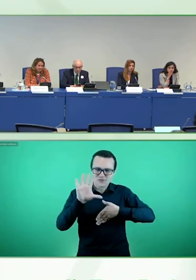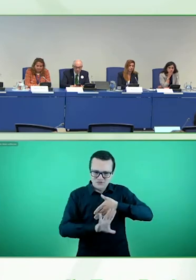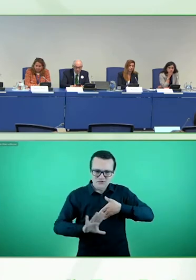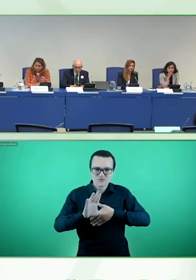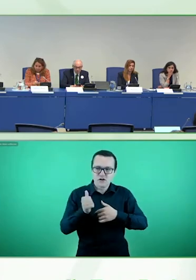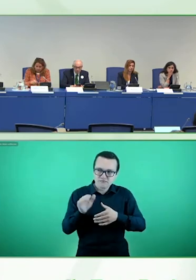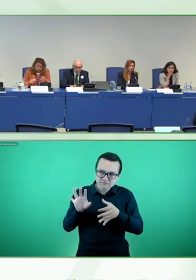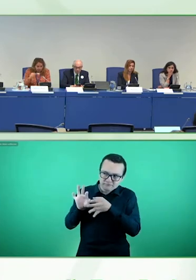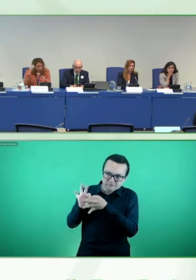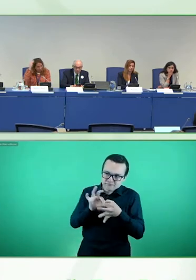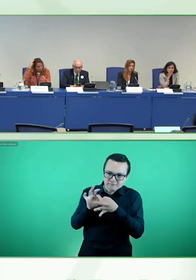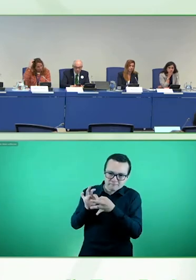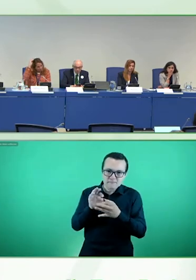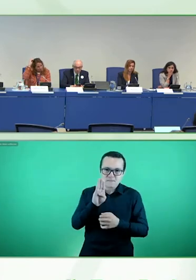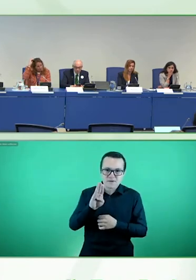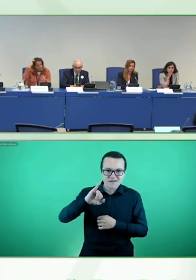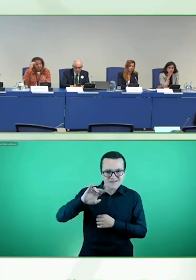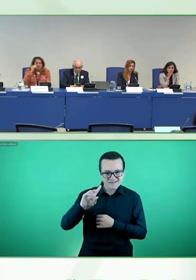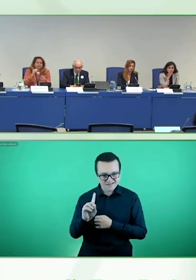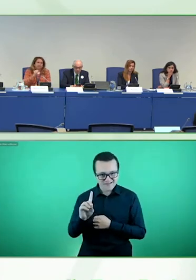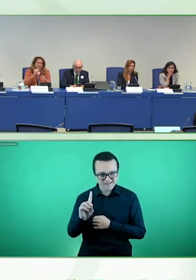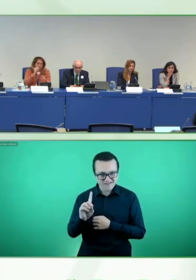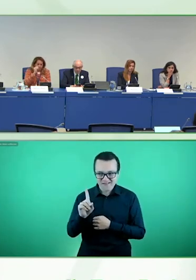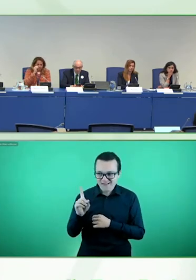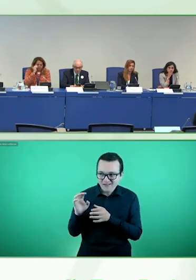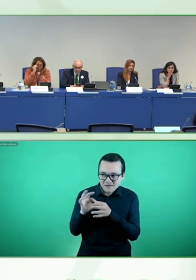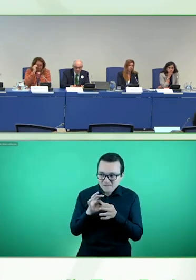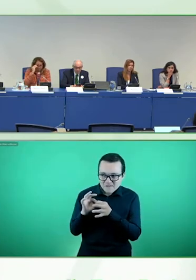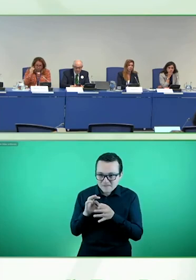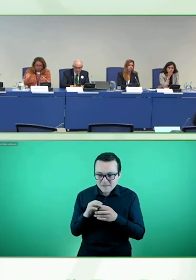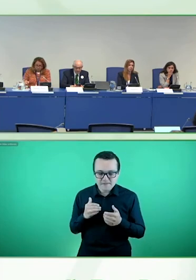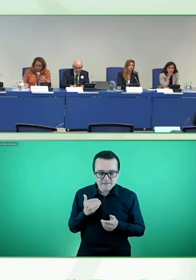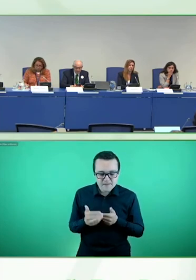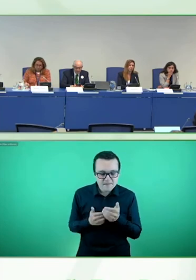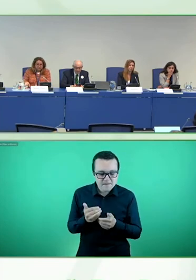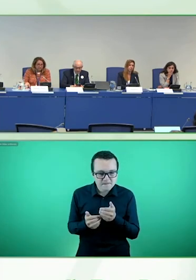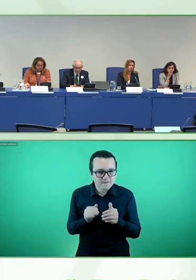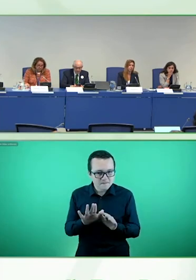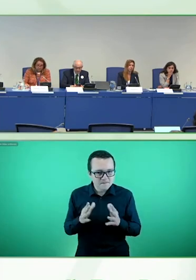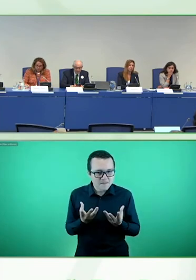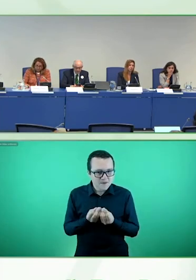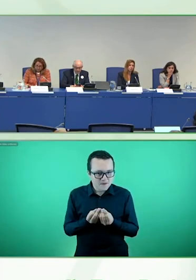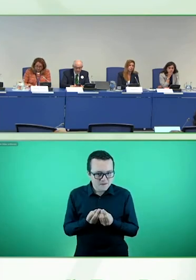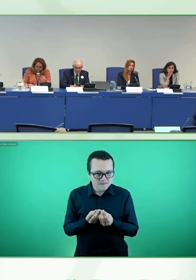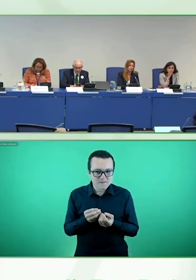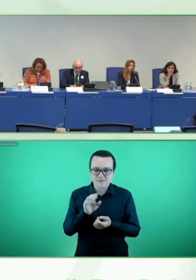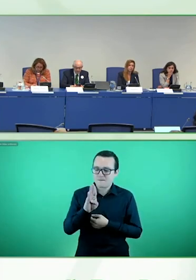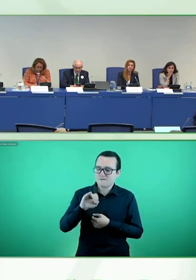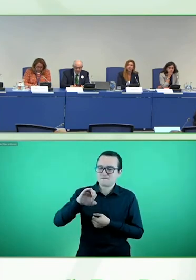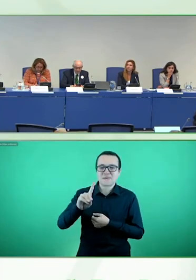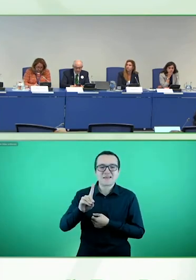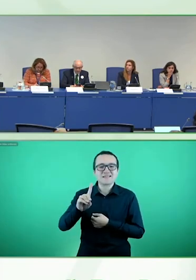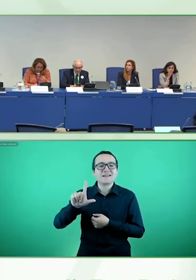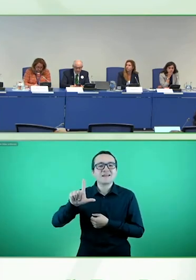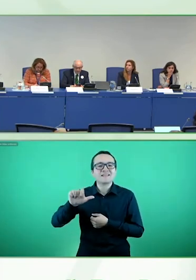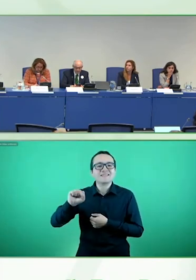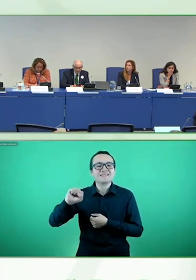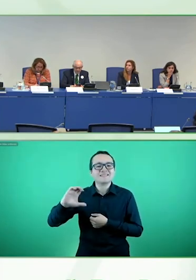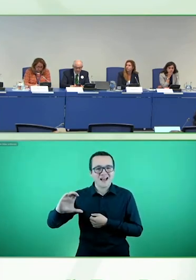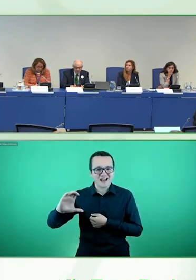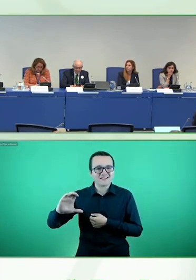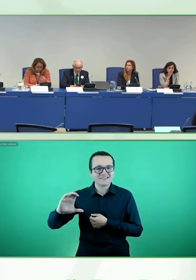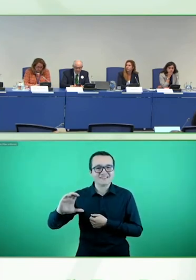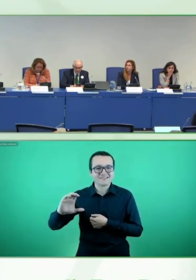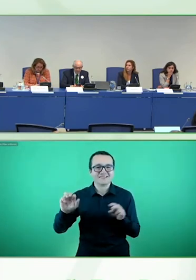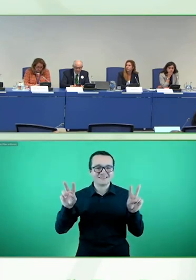Desarrollo, dentro de ese grupo con el BitLab, en el que apostamos por la empleabilidad de las